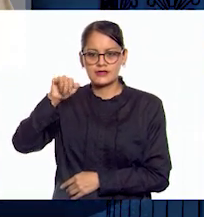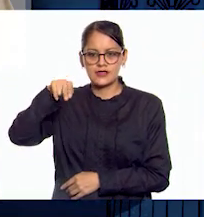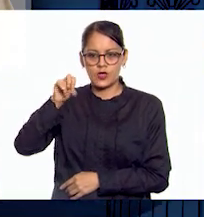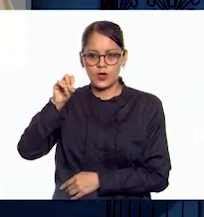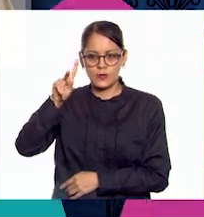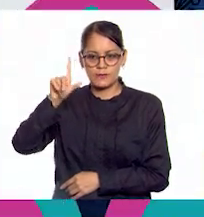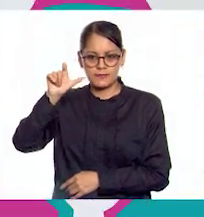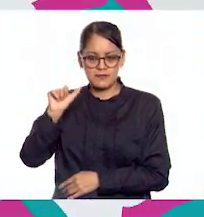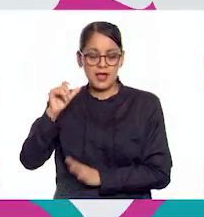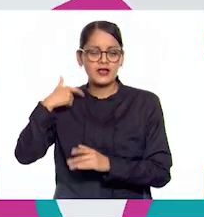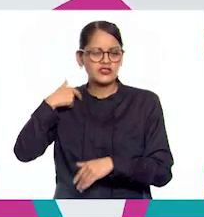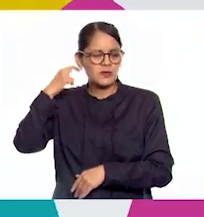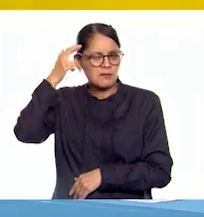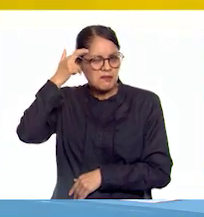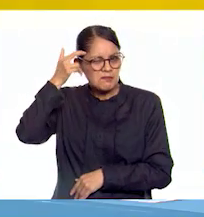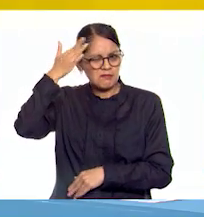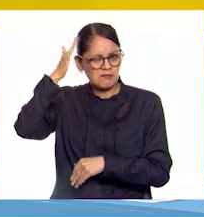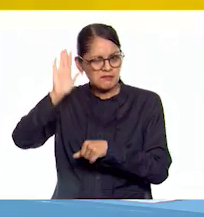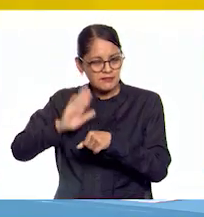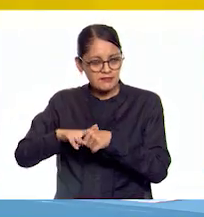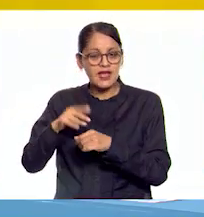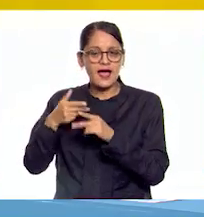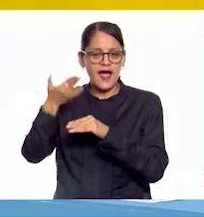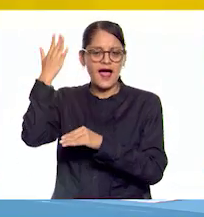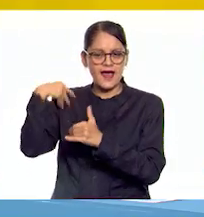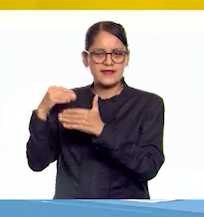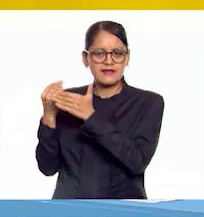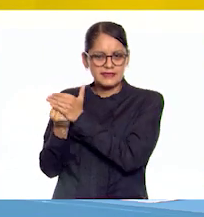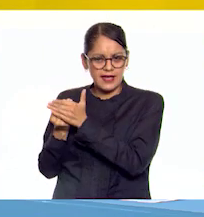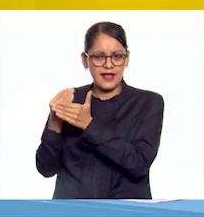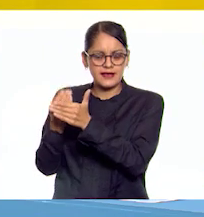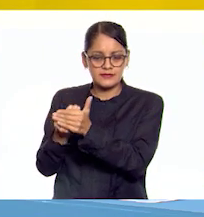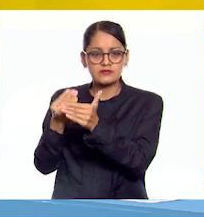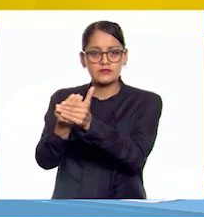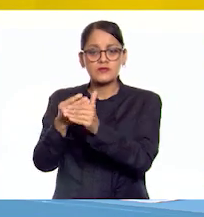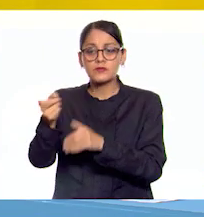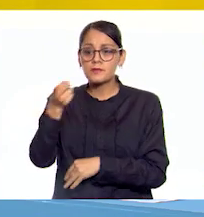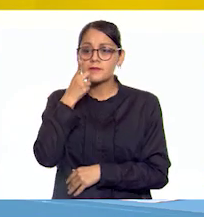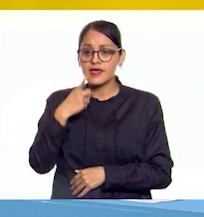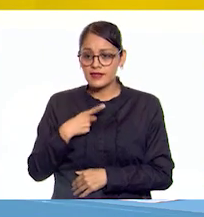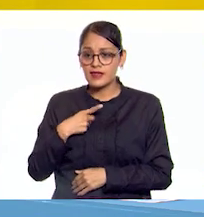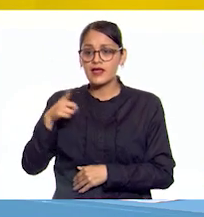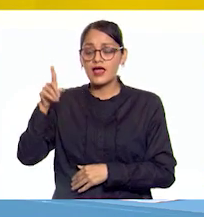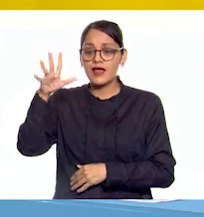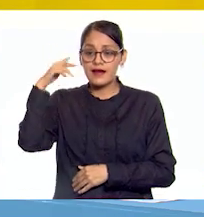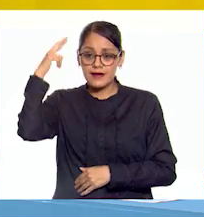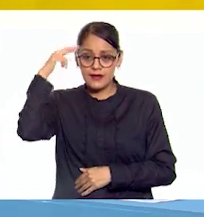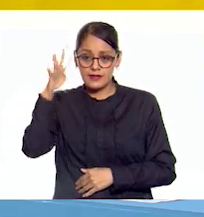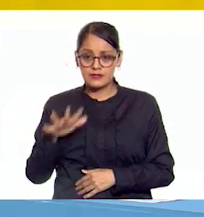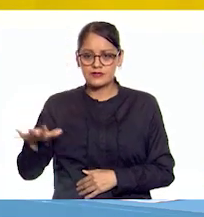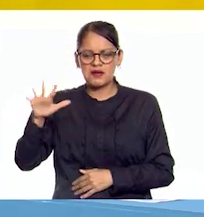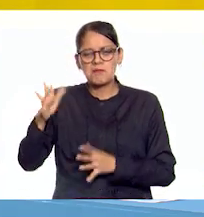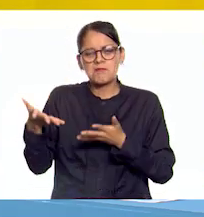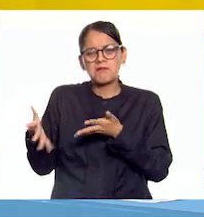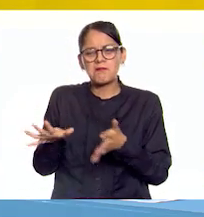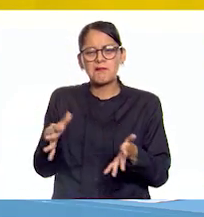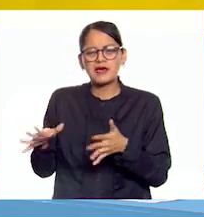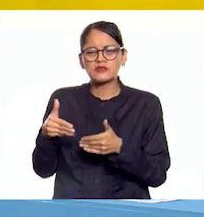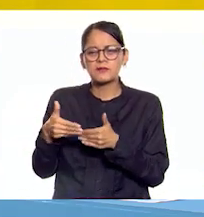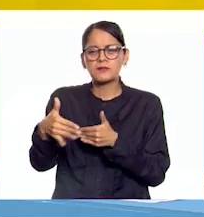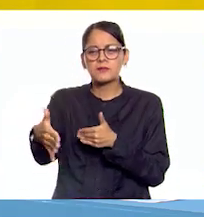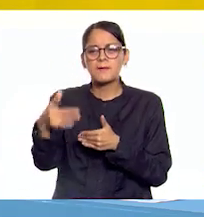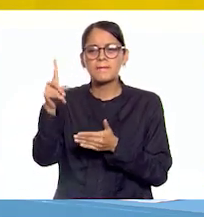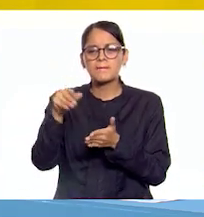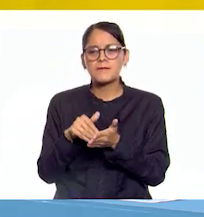si mi memoria no me falla, en clases pasadas nos comentaste que el Imperio Bizantino duró por ahí cerca de los mil